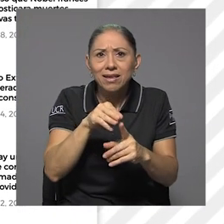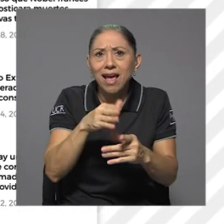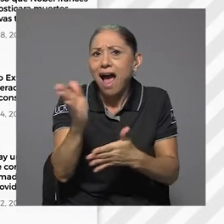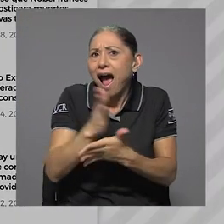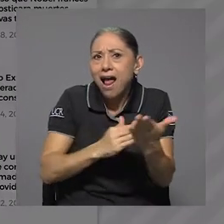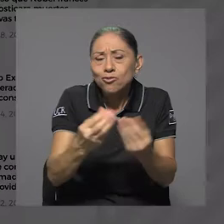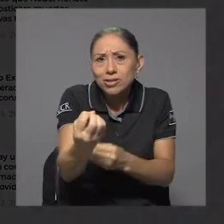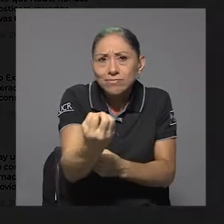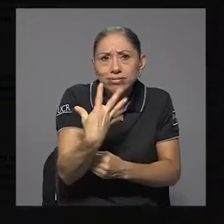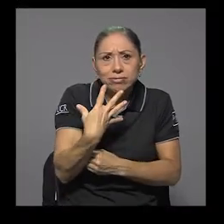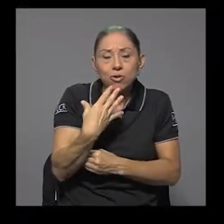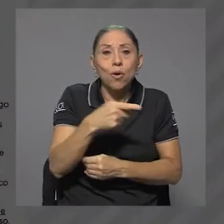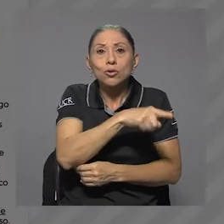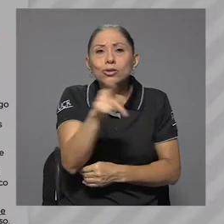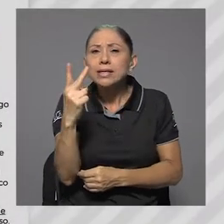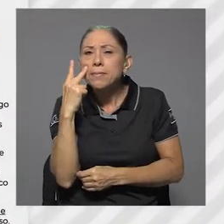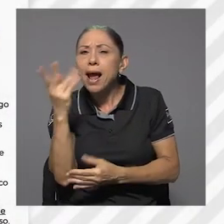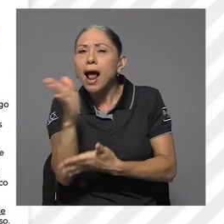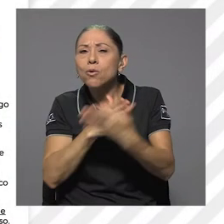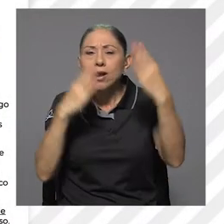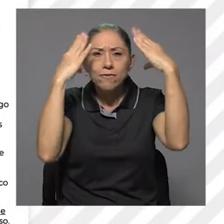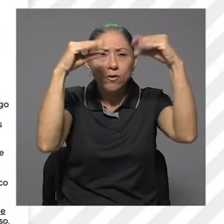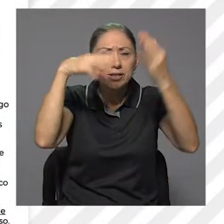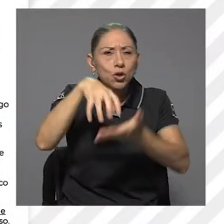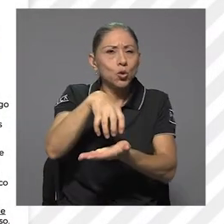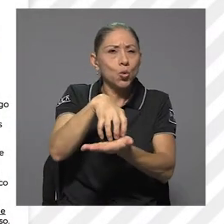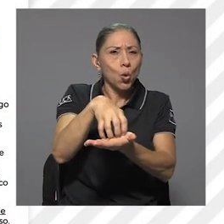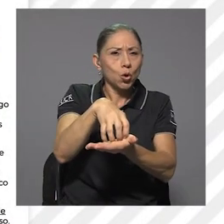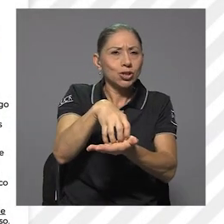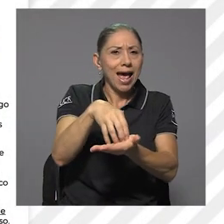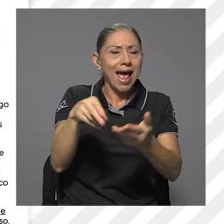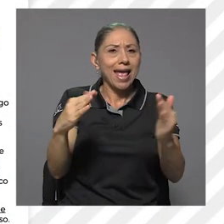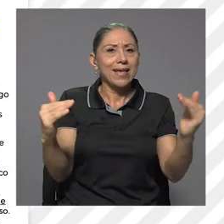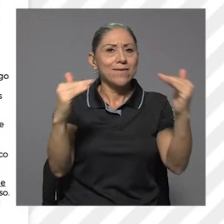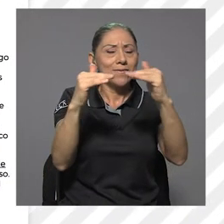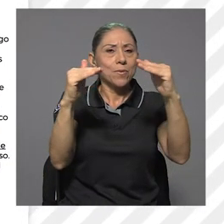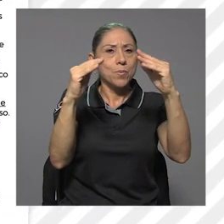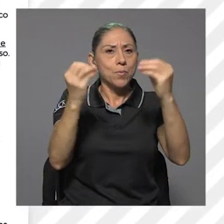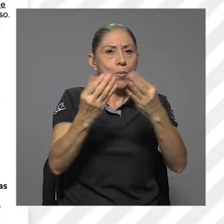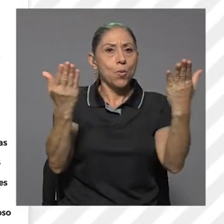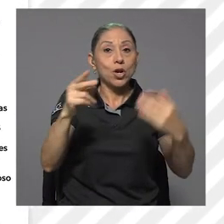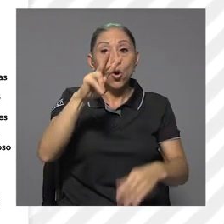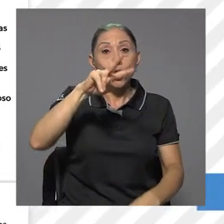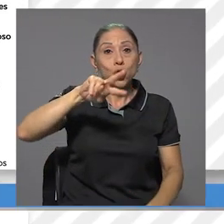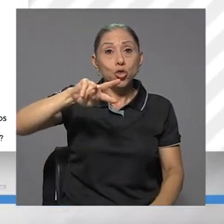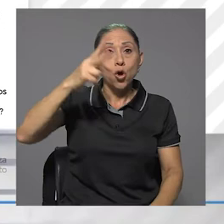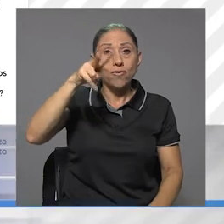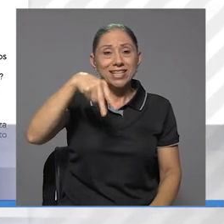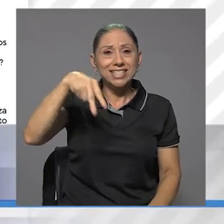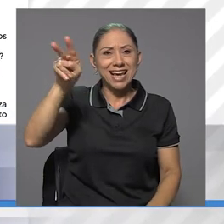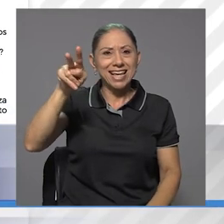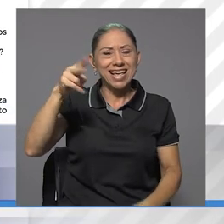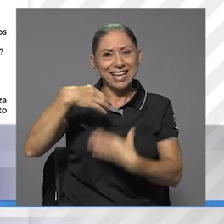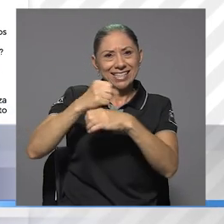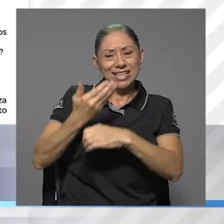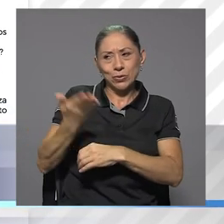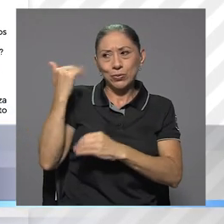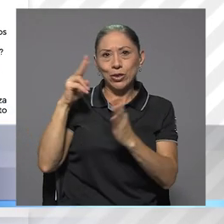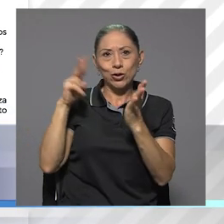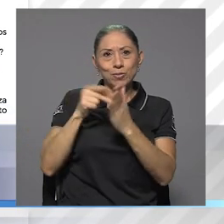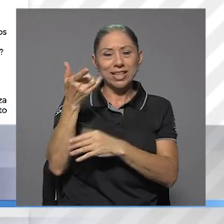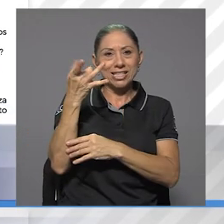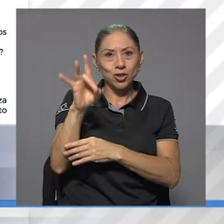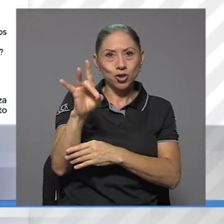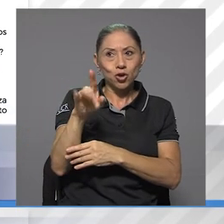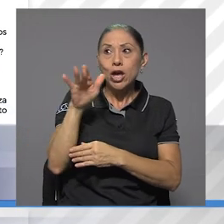que noten alguna información dudosa en el discurso público. Doblechec fue creado en 2018 y su trabajo